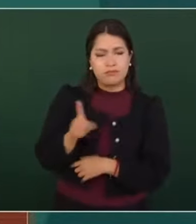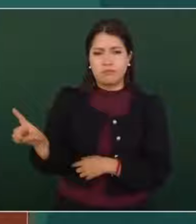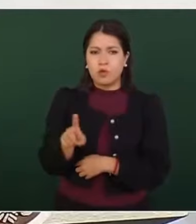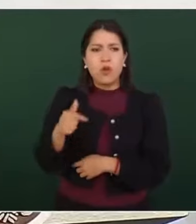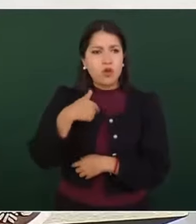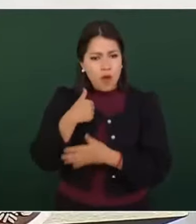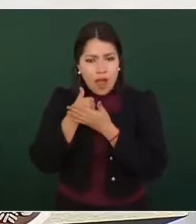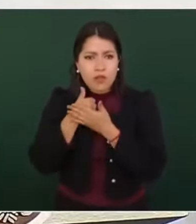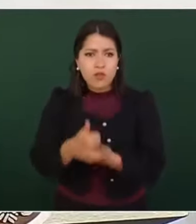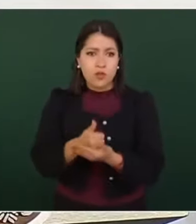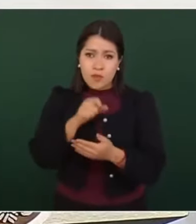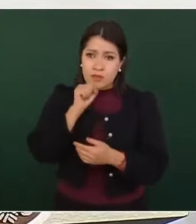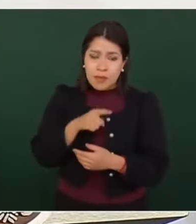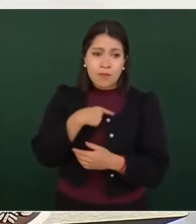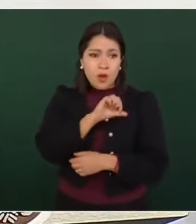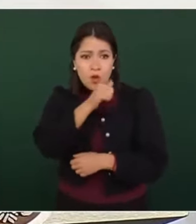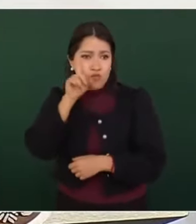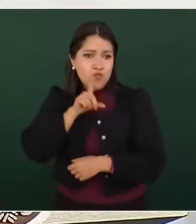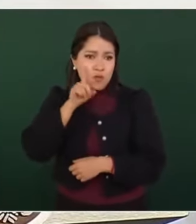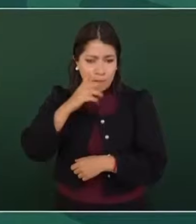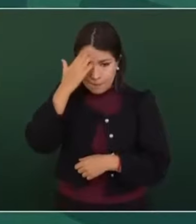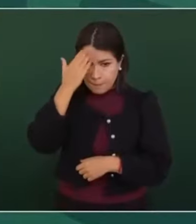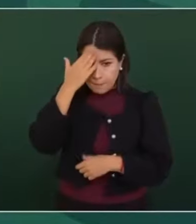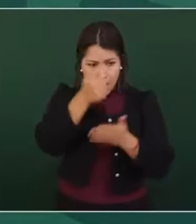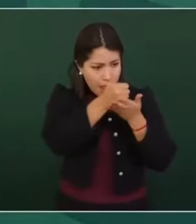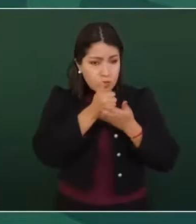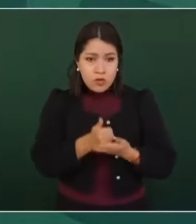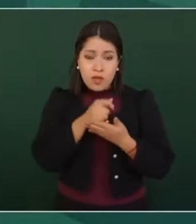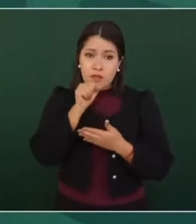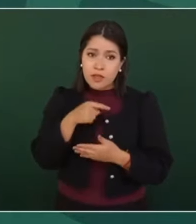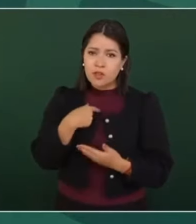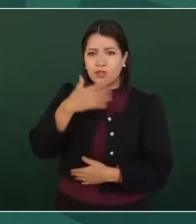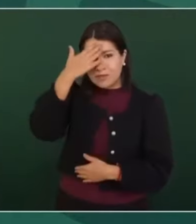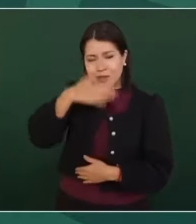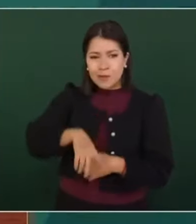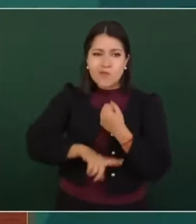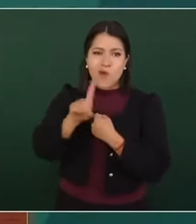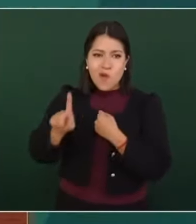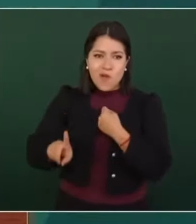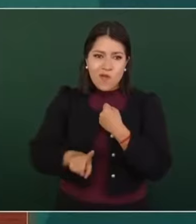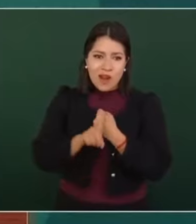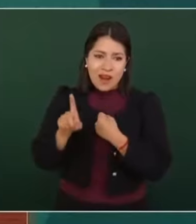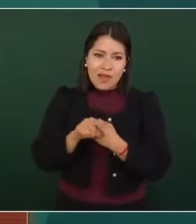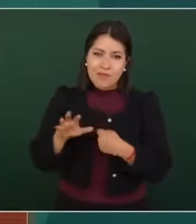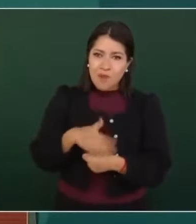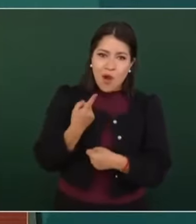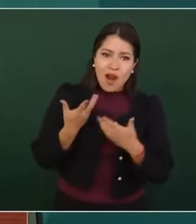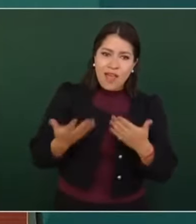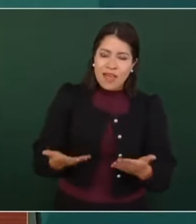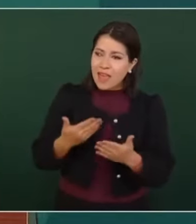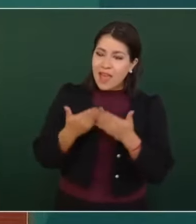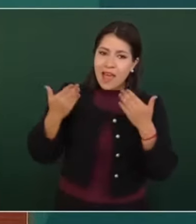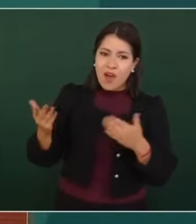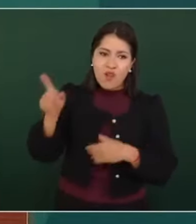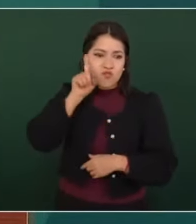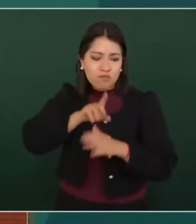Yo camino sobre hombros de las gigantes diplomáticas de México y estoy pisando vidrios porque se ha roto el techo de cristal. Y la